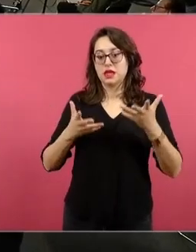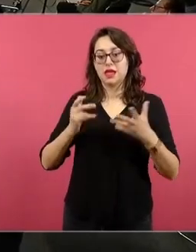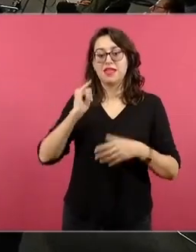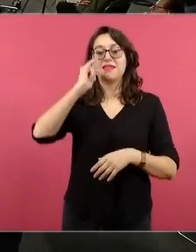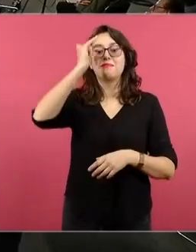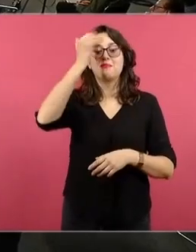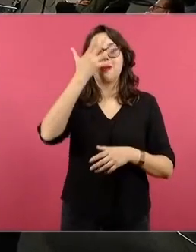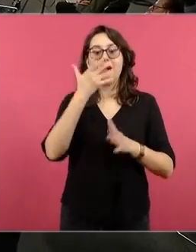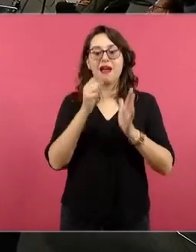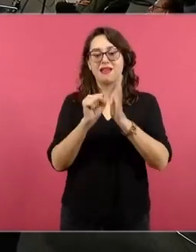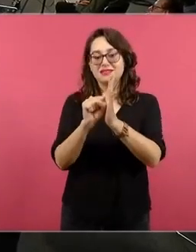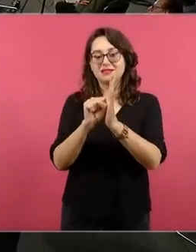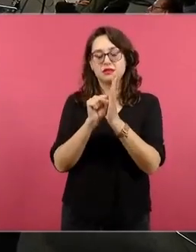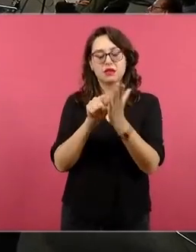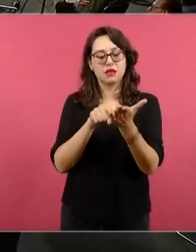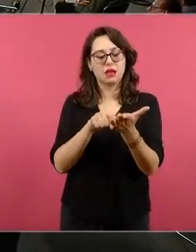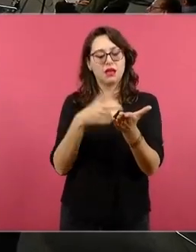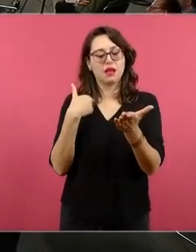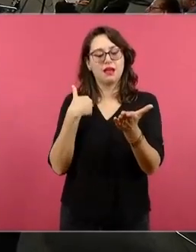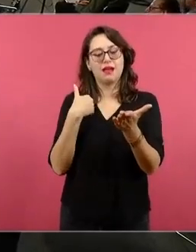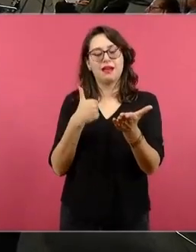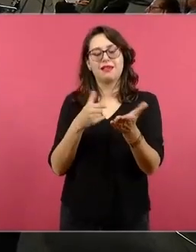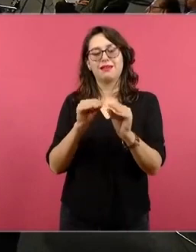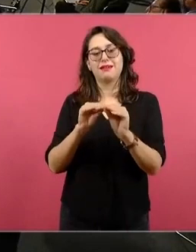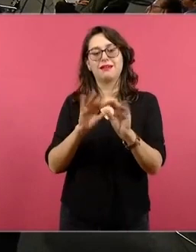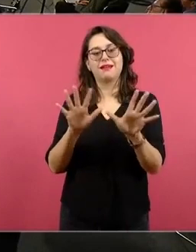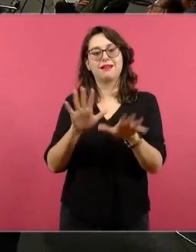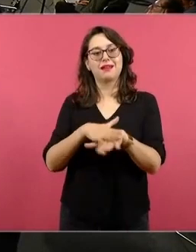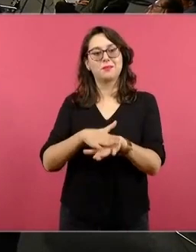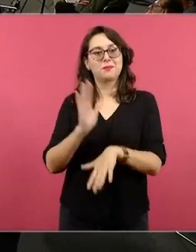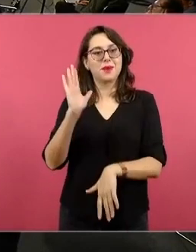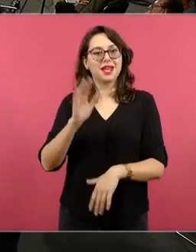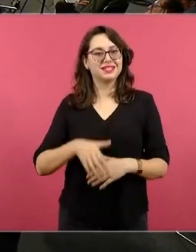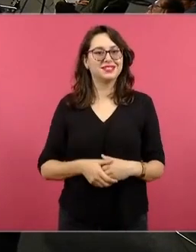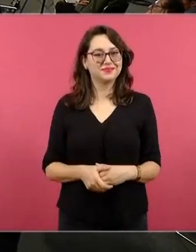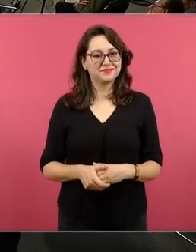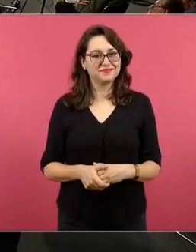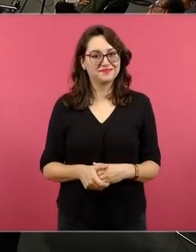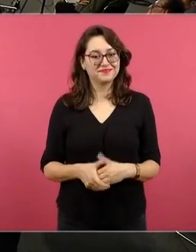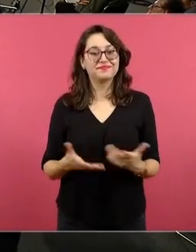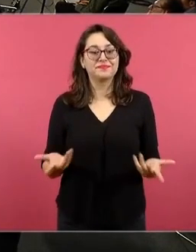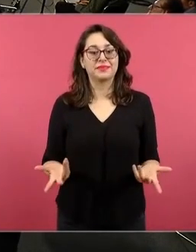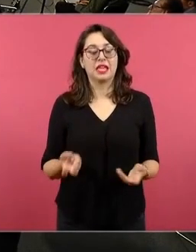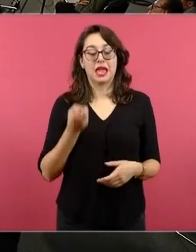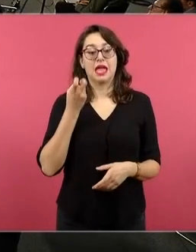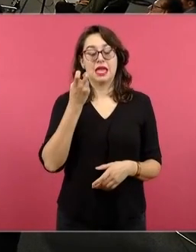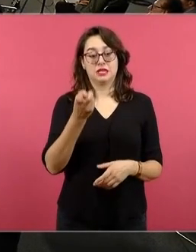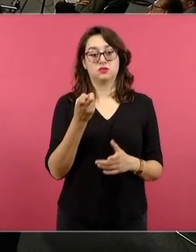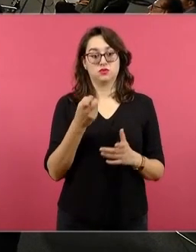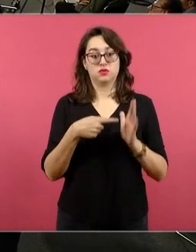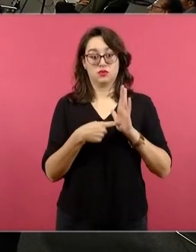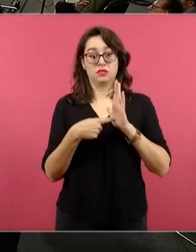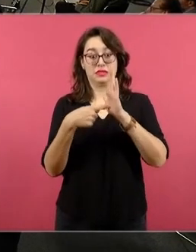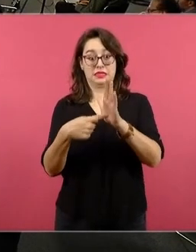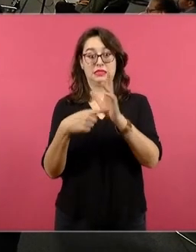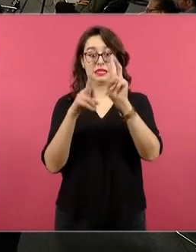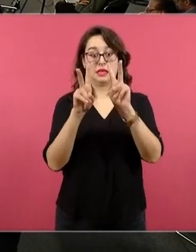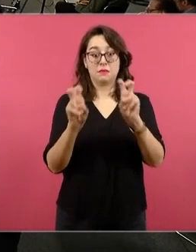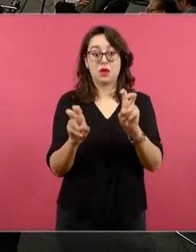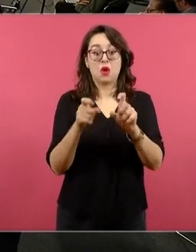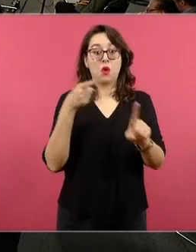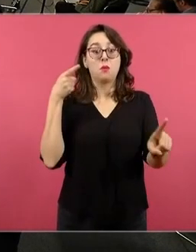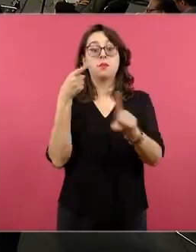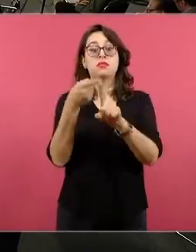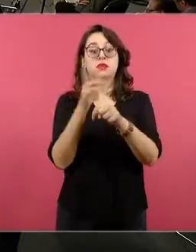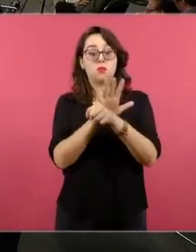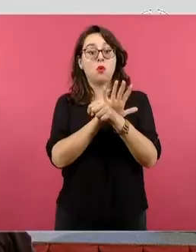pues entonces la iconografía les va a ayudar a identificar con mayor facilidad esta parte. Entonces, este campo formativo pretende dentro de